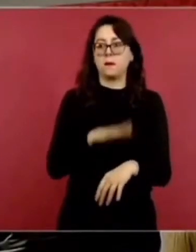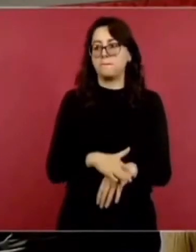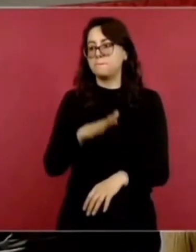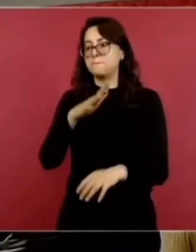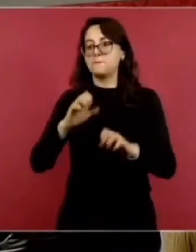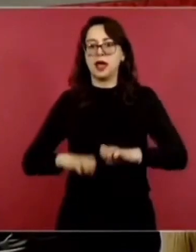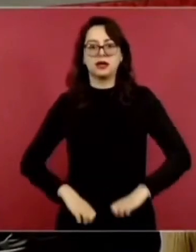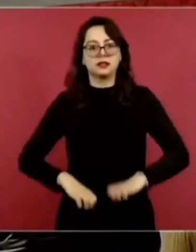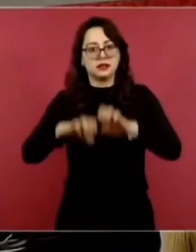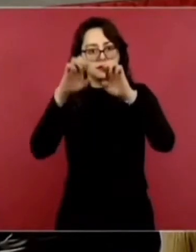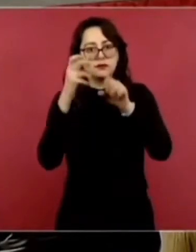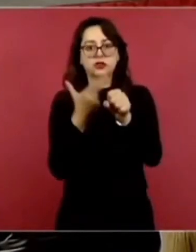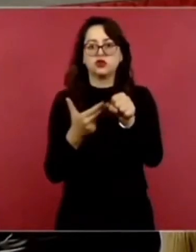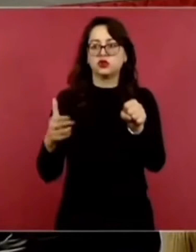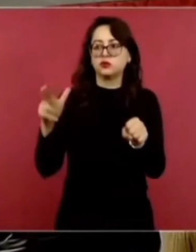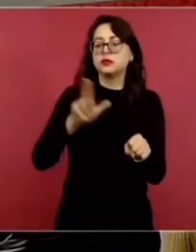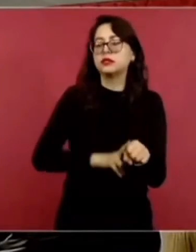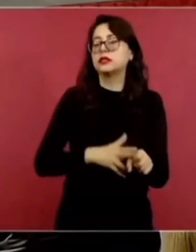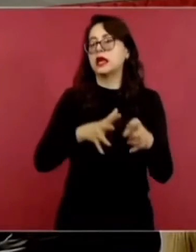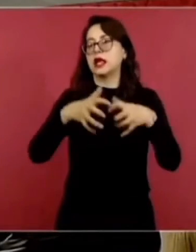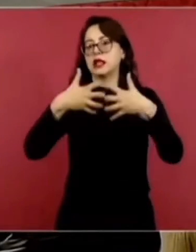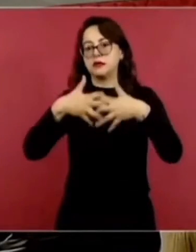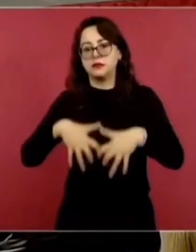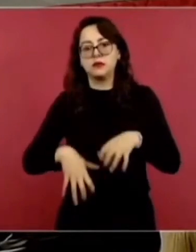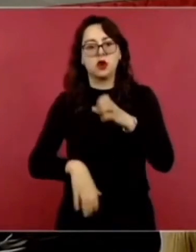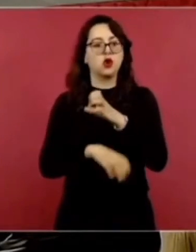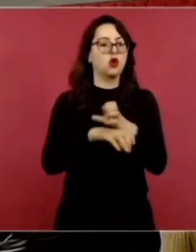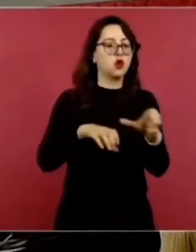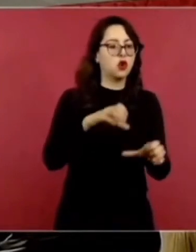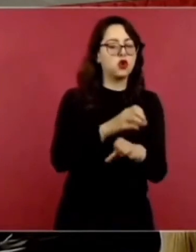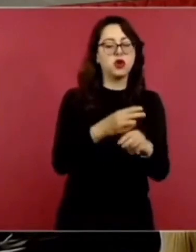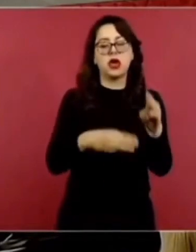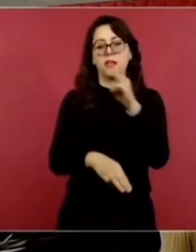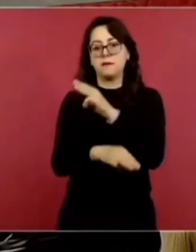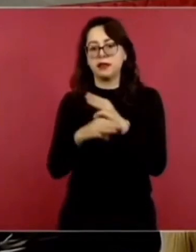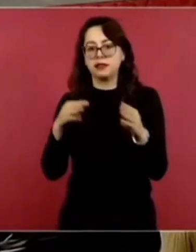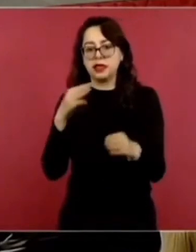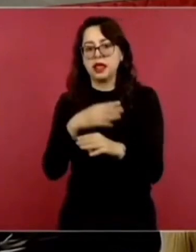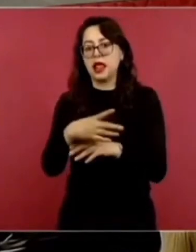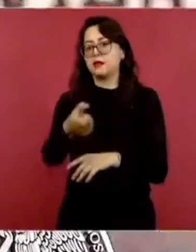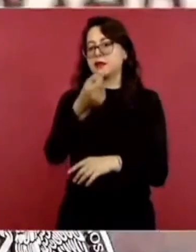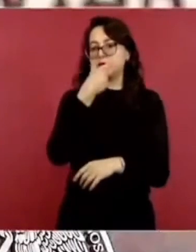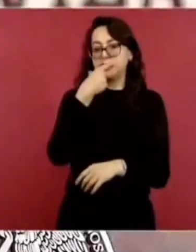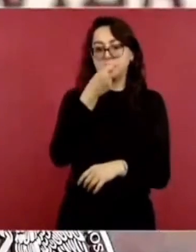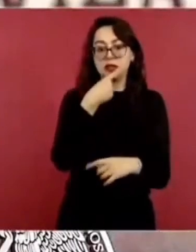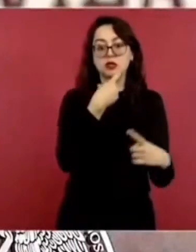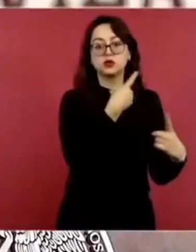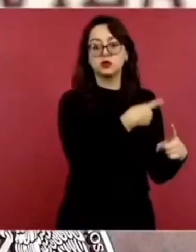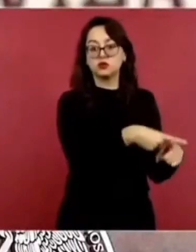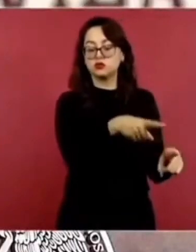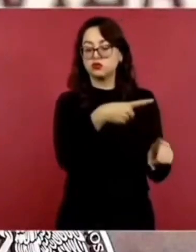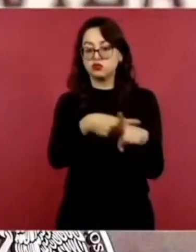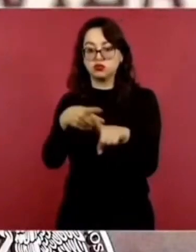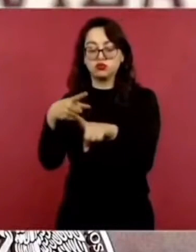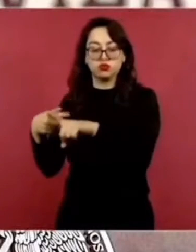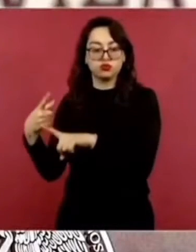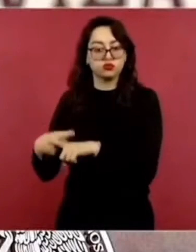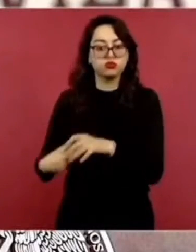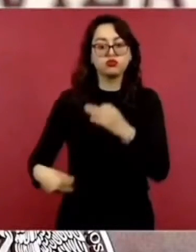insumos y medicamentos suficientes y accesibles, integrados en diferentes niveles de atención.